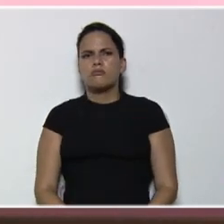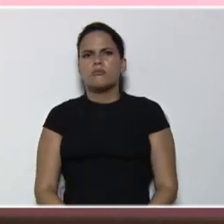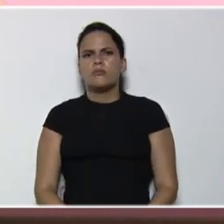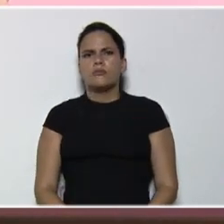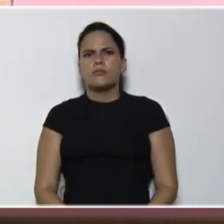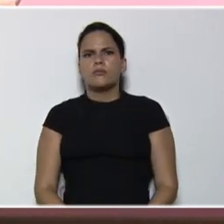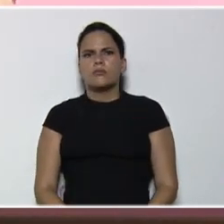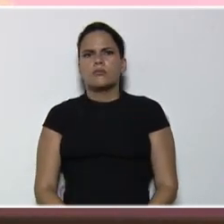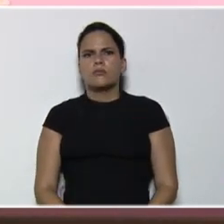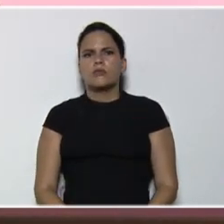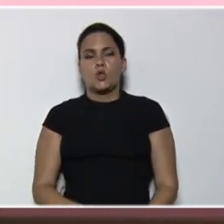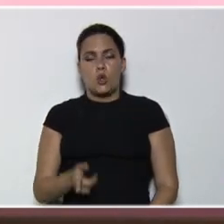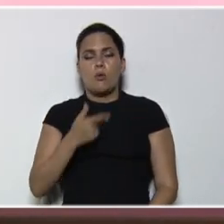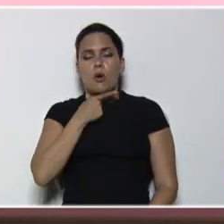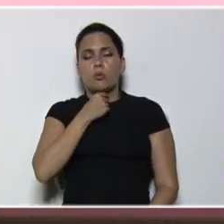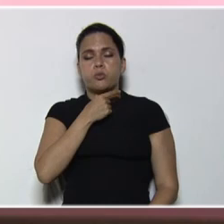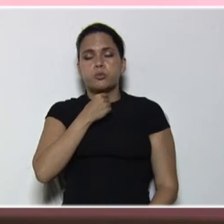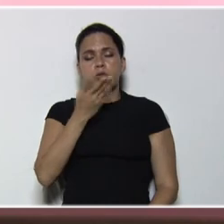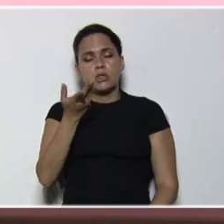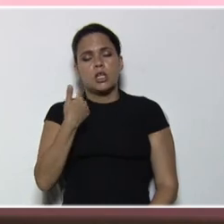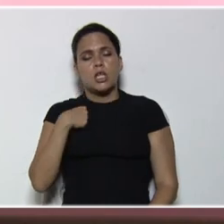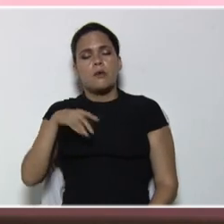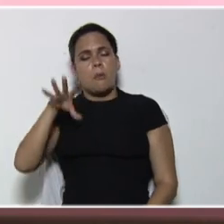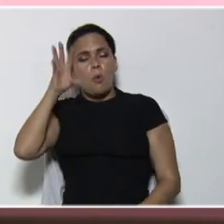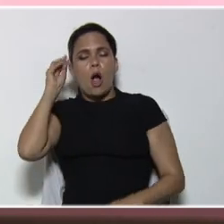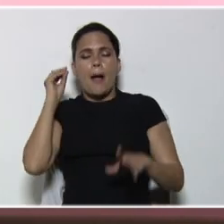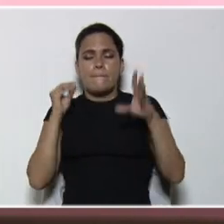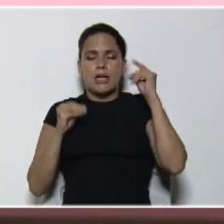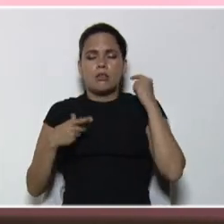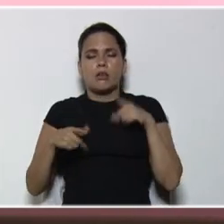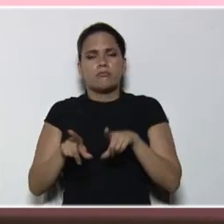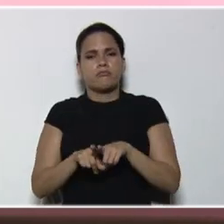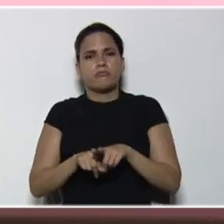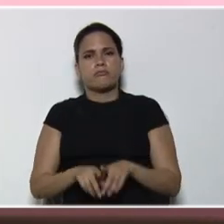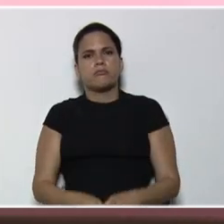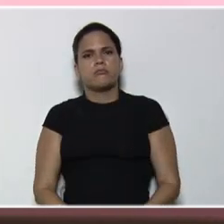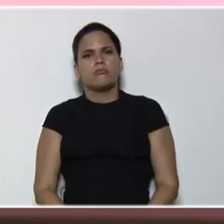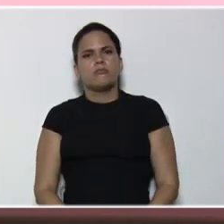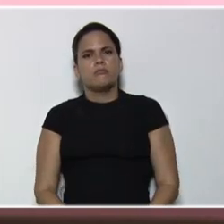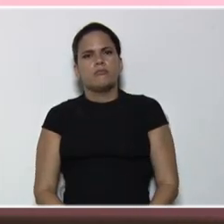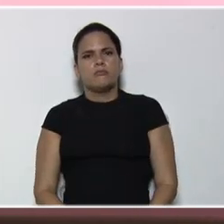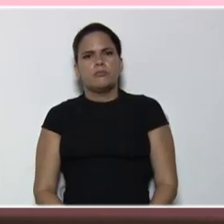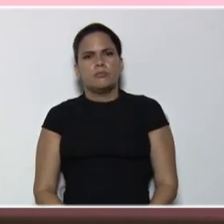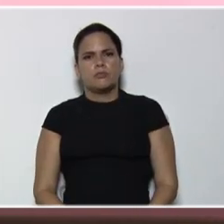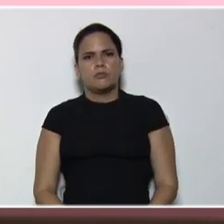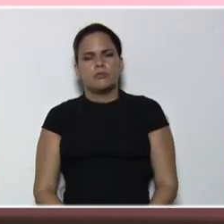No vamos a divertir, y a su vez, o paralelamente, vamos a aprender,